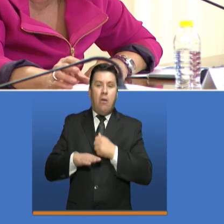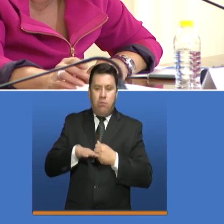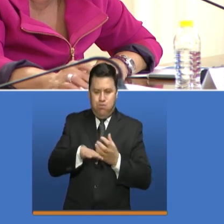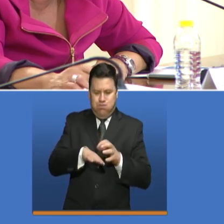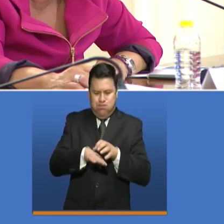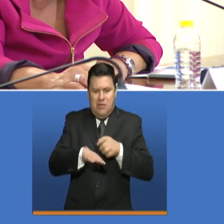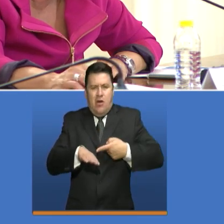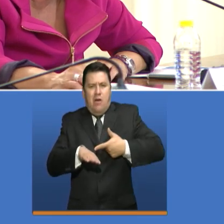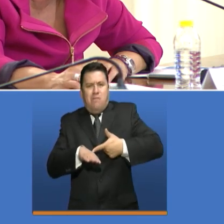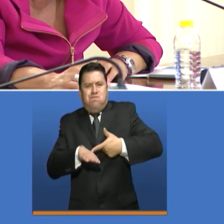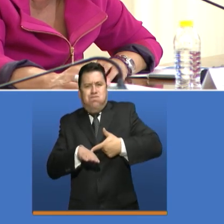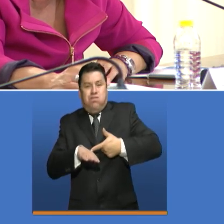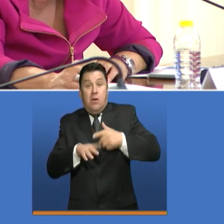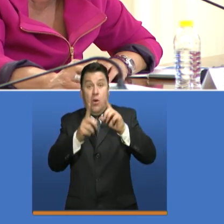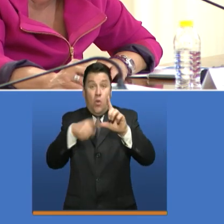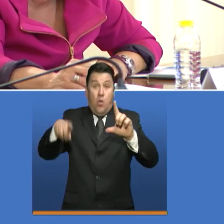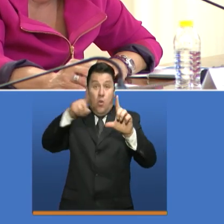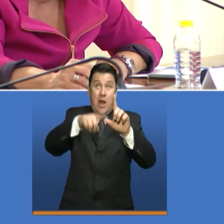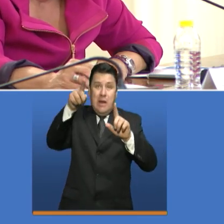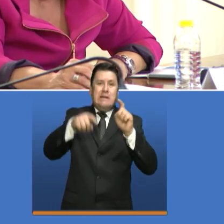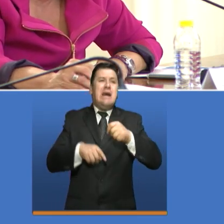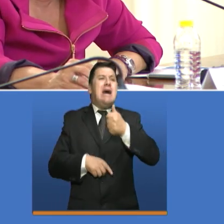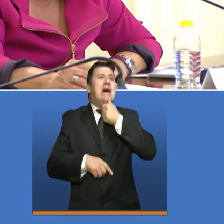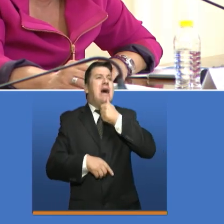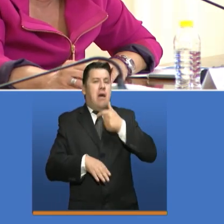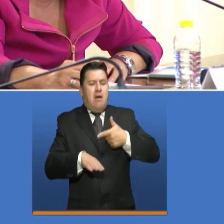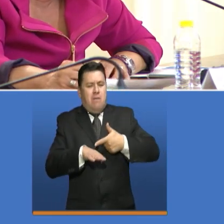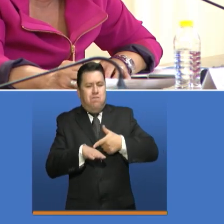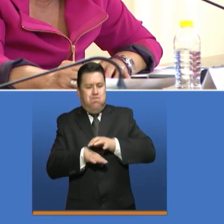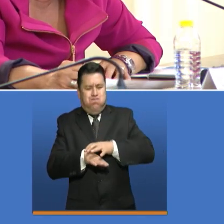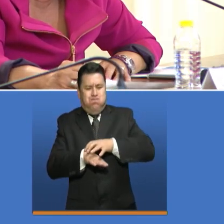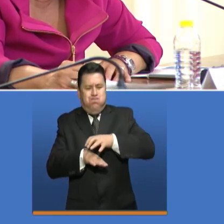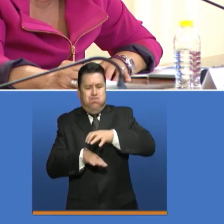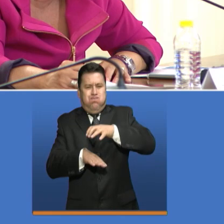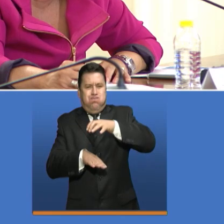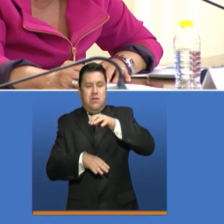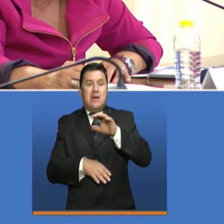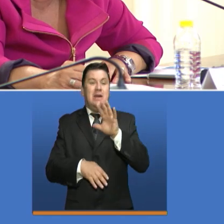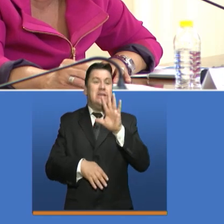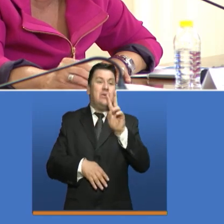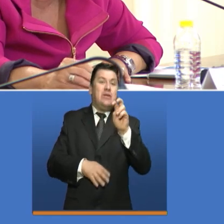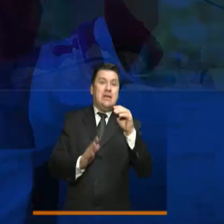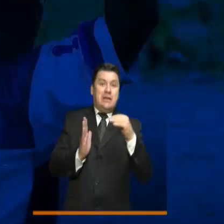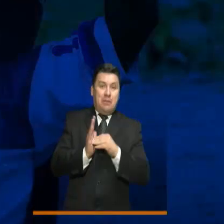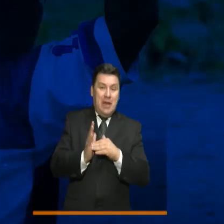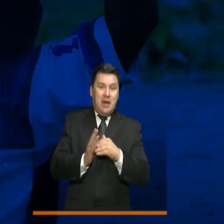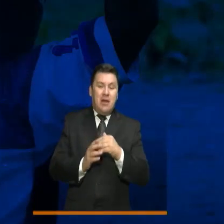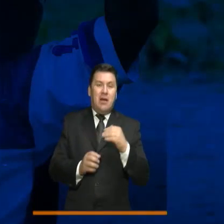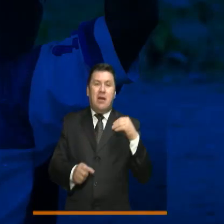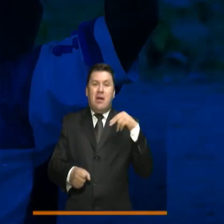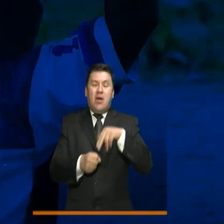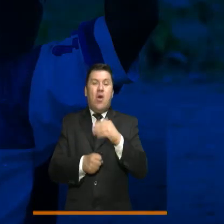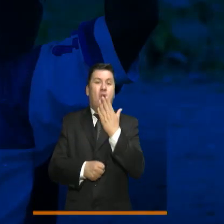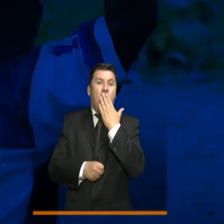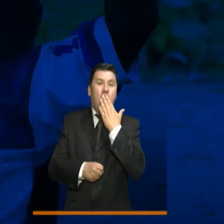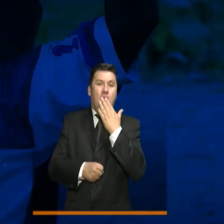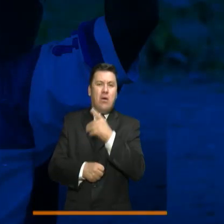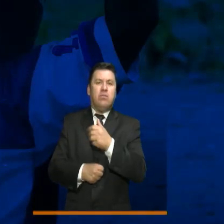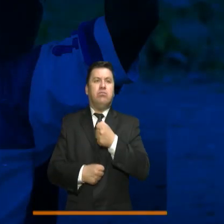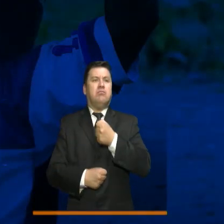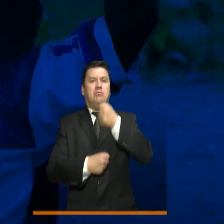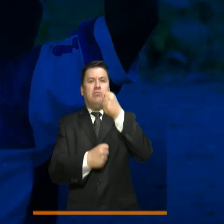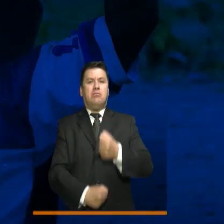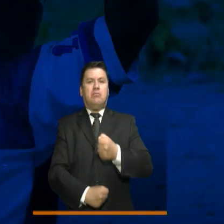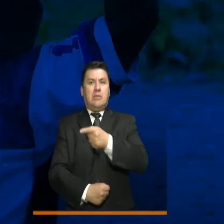están llegando 10 a la Guajira, presidente. 57 mil kits de bioseguridad para la Guardia Indígena. ¿Por qué la Guardia